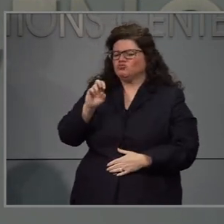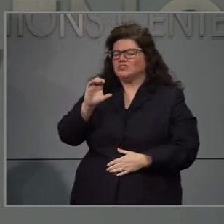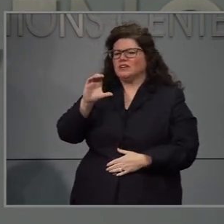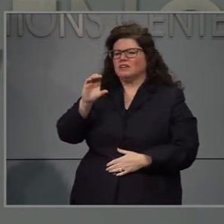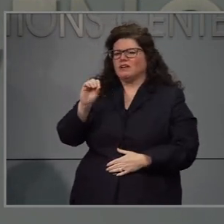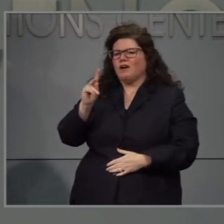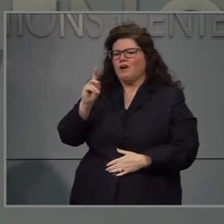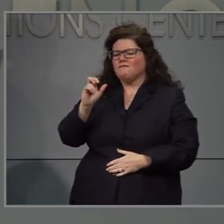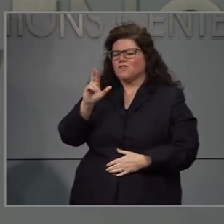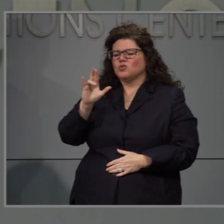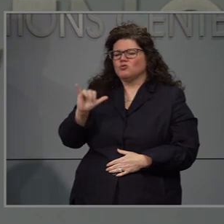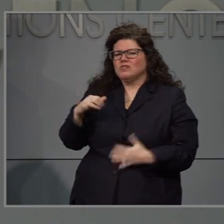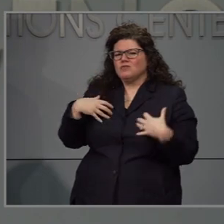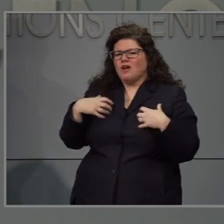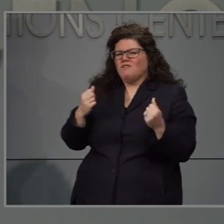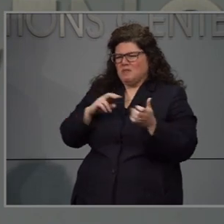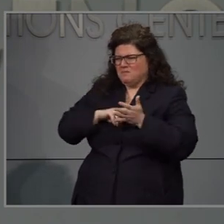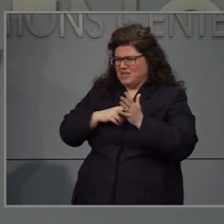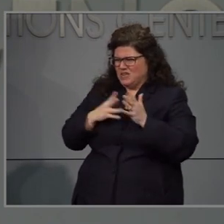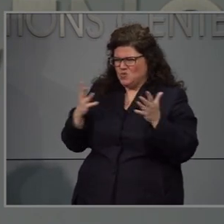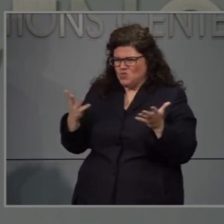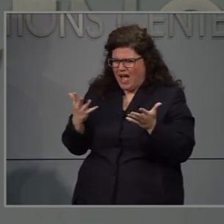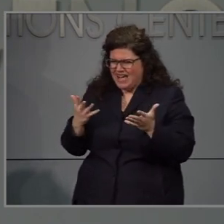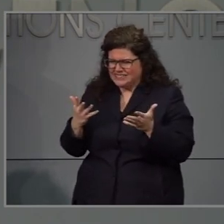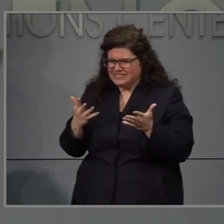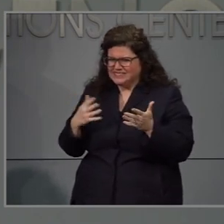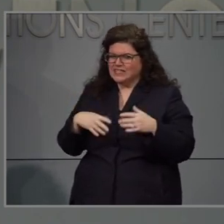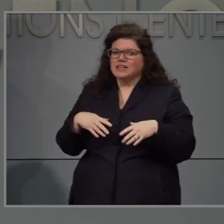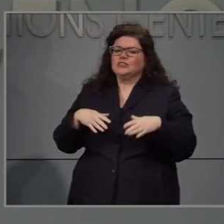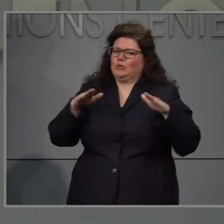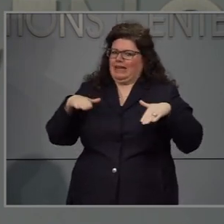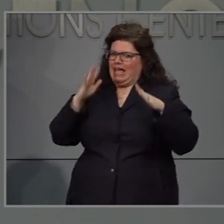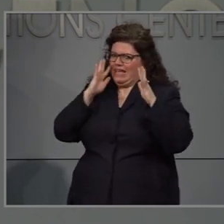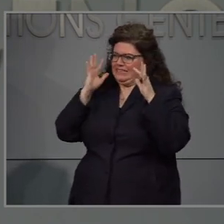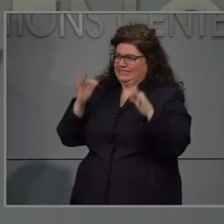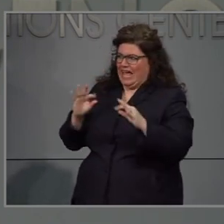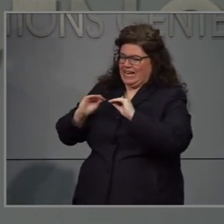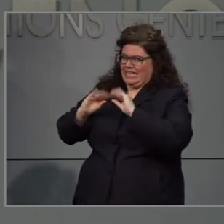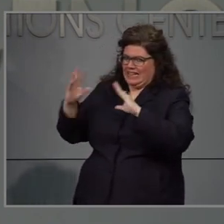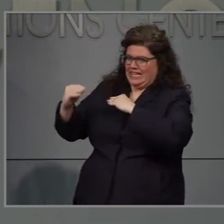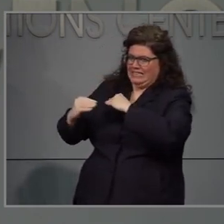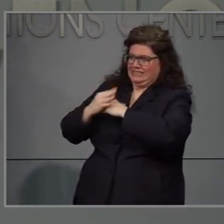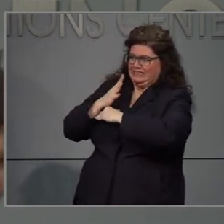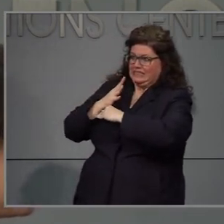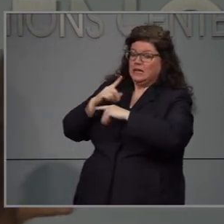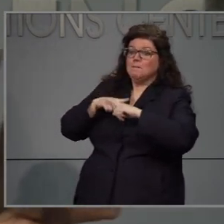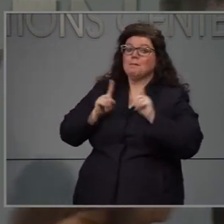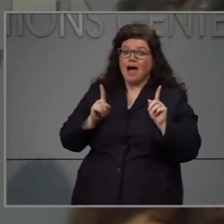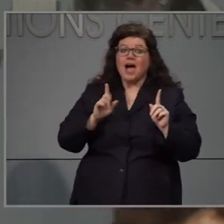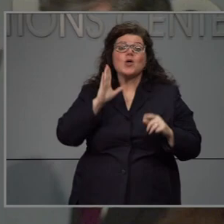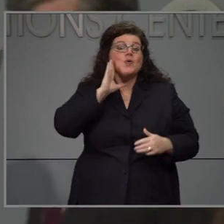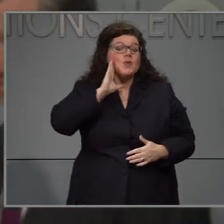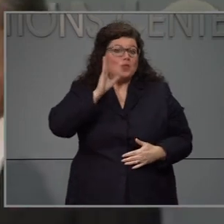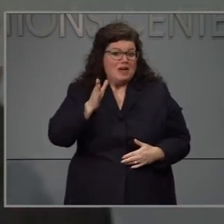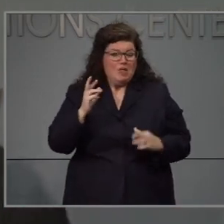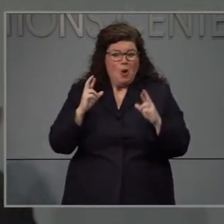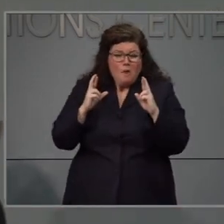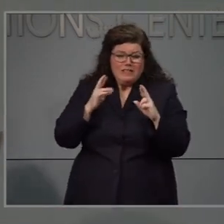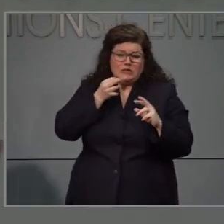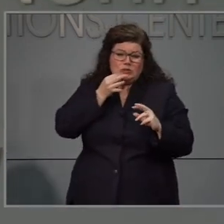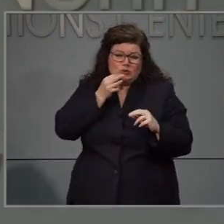recuperación. Espero el día de hoy o la semana que entra poder podremos empezar a informar sobre estas cifras. Gracias.